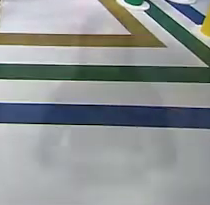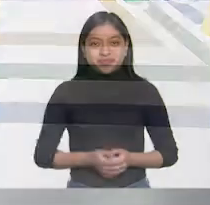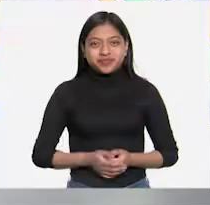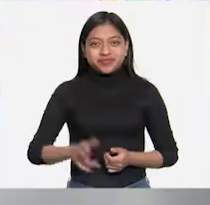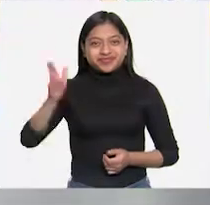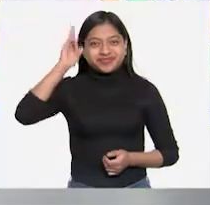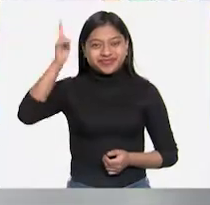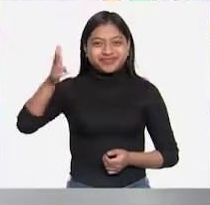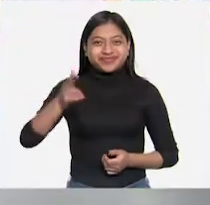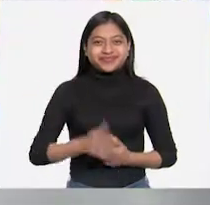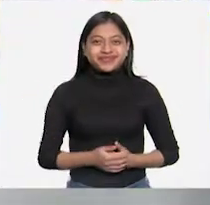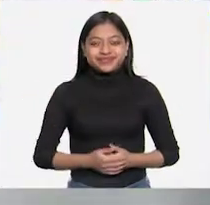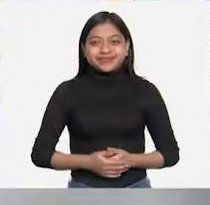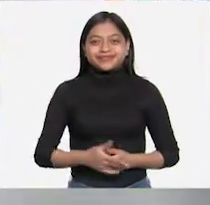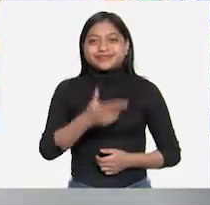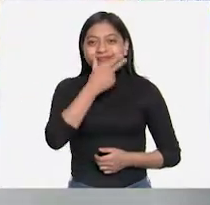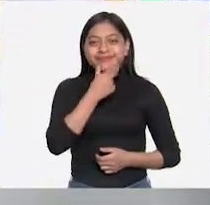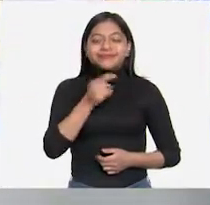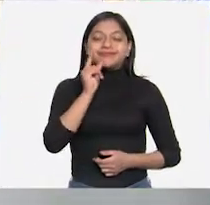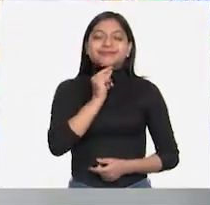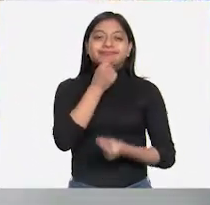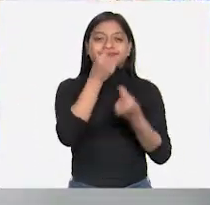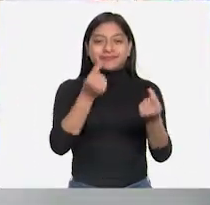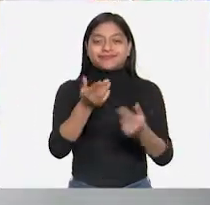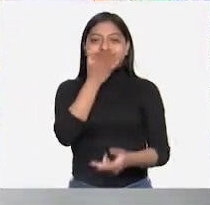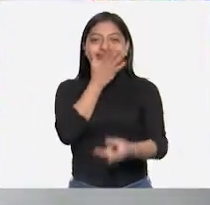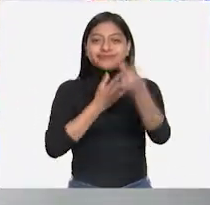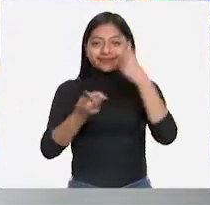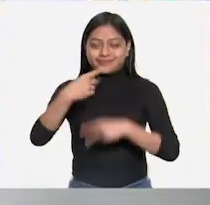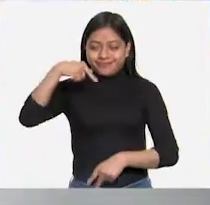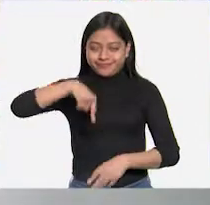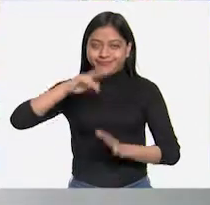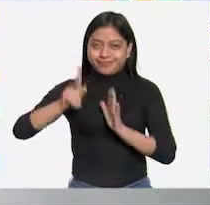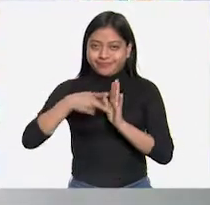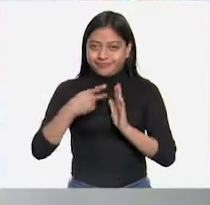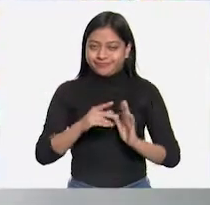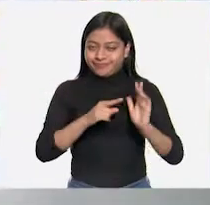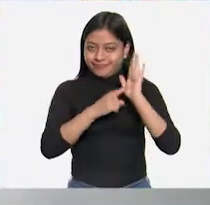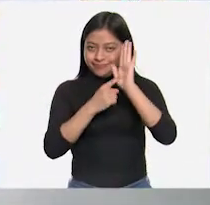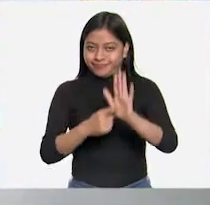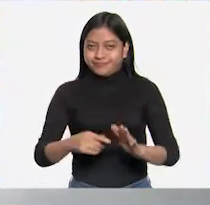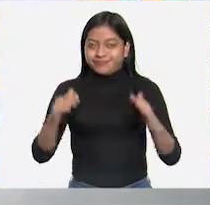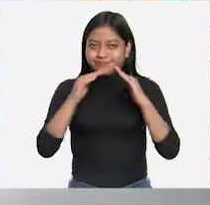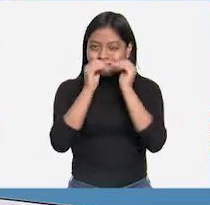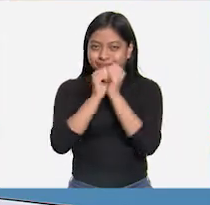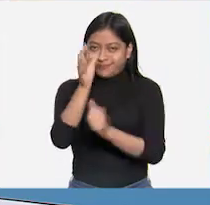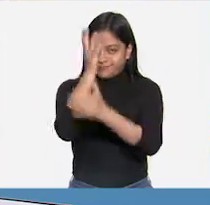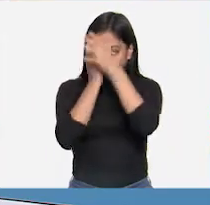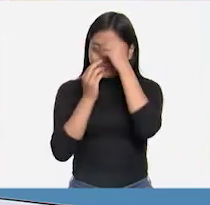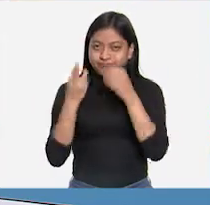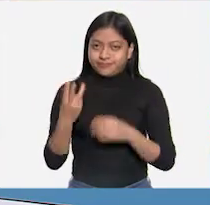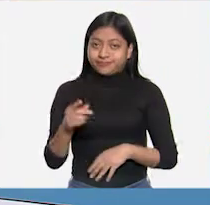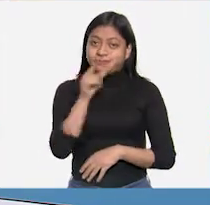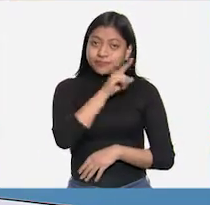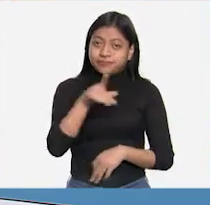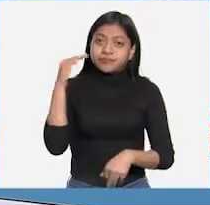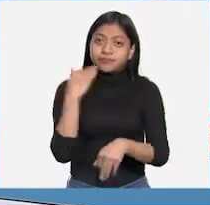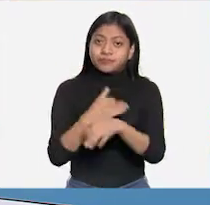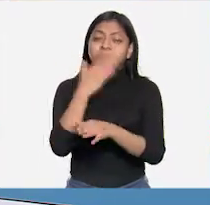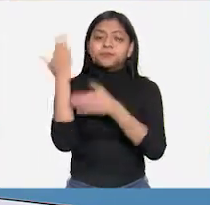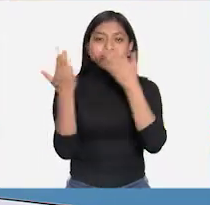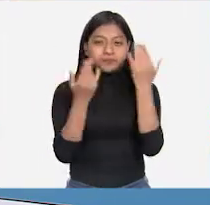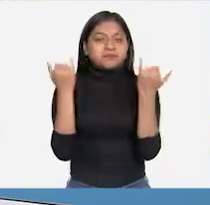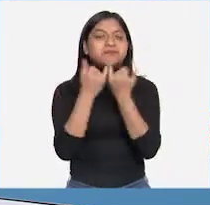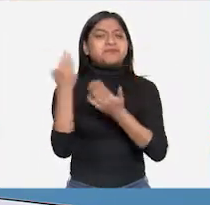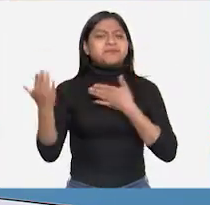Hola, niñas y niños, bienvenidos a un programa más de Aprende en Casa 3, un espacio en el que vamos a poder estudiar y